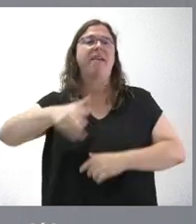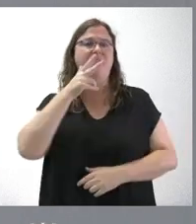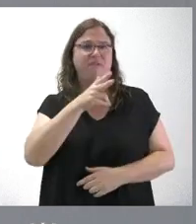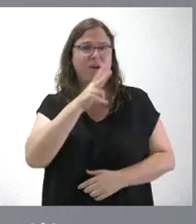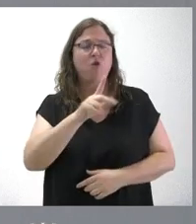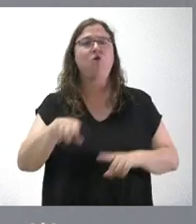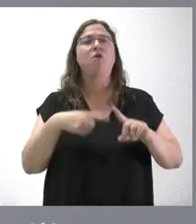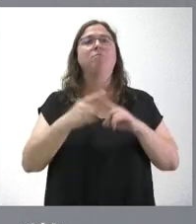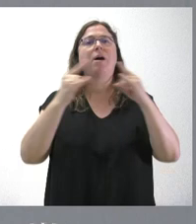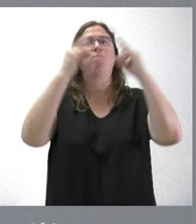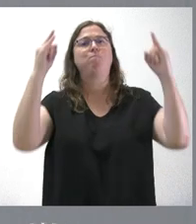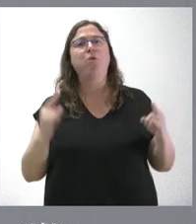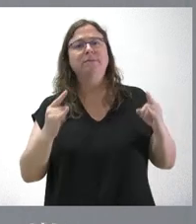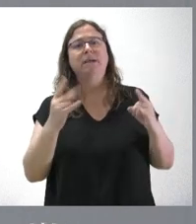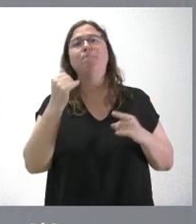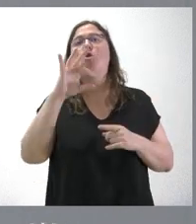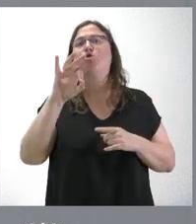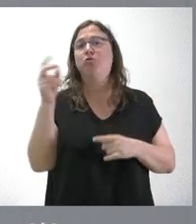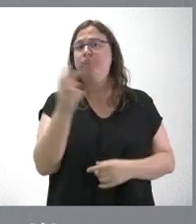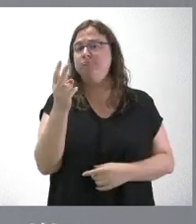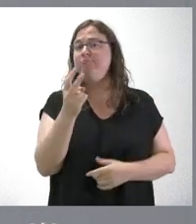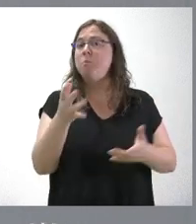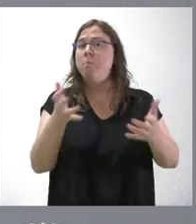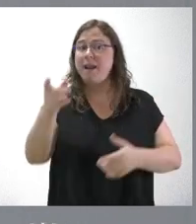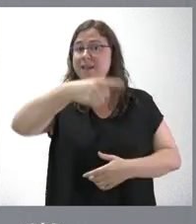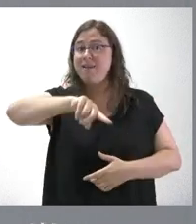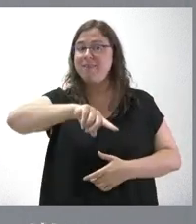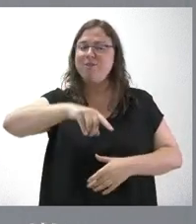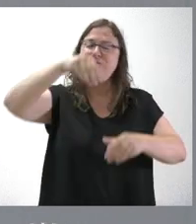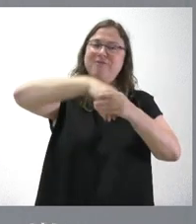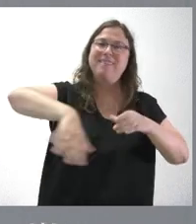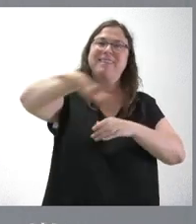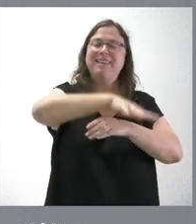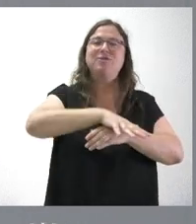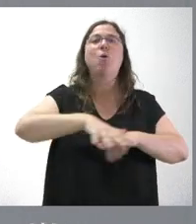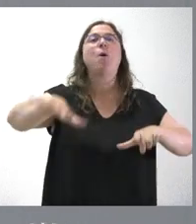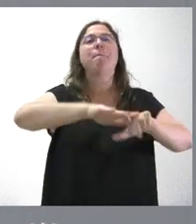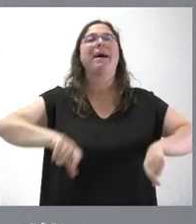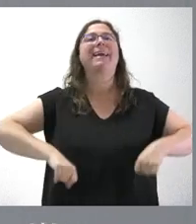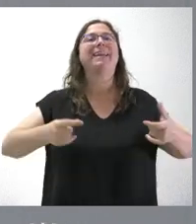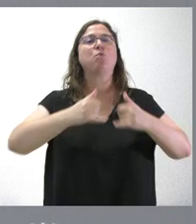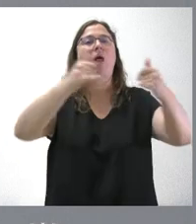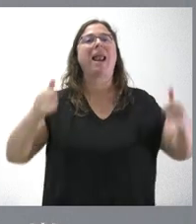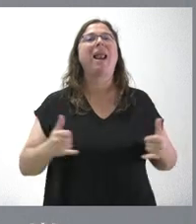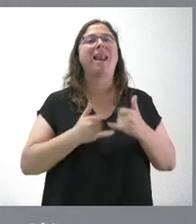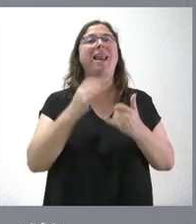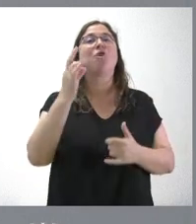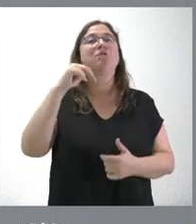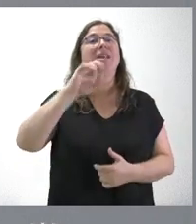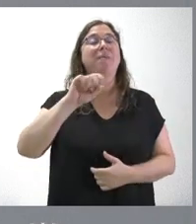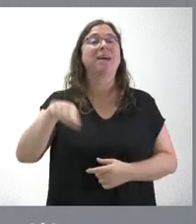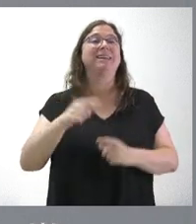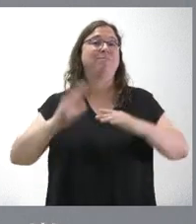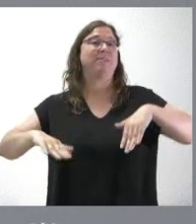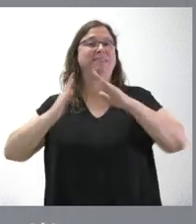el puente y Porto, cuyos beneficios afectan todos ellos al parque natural del lago de Sanabria y Sierra Segundera y